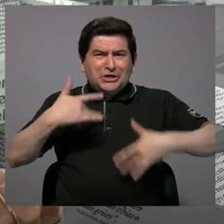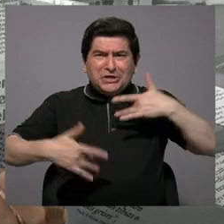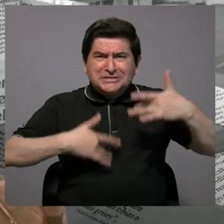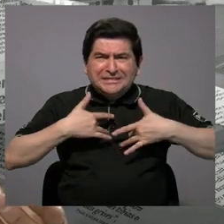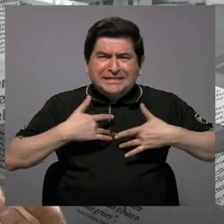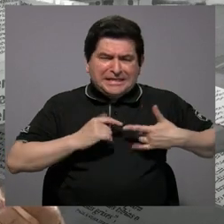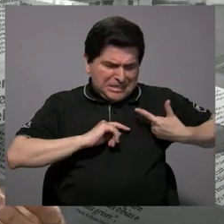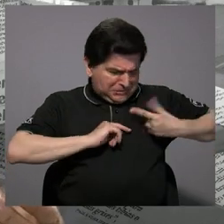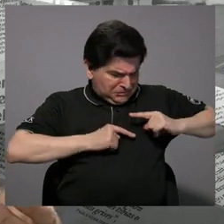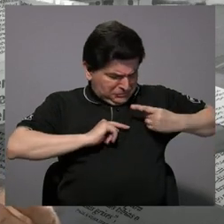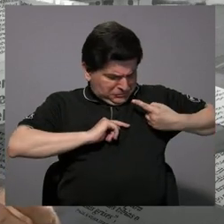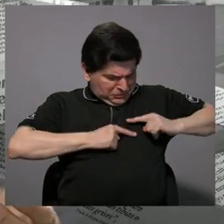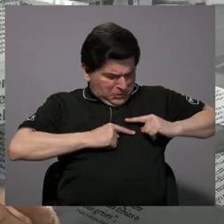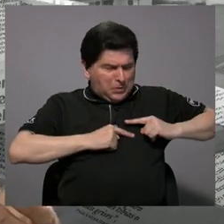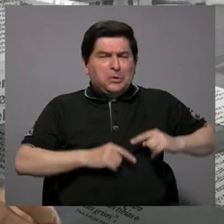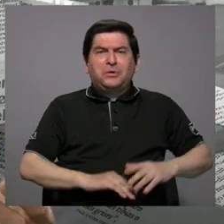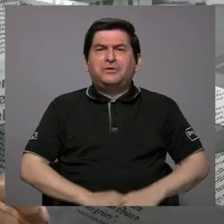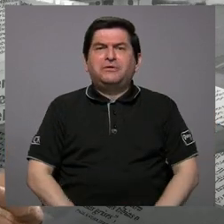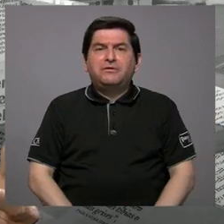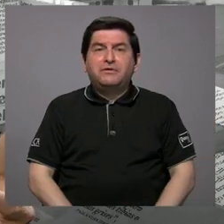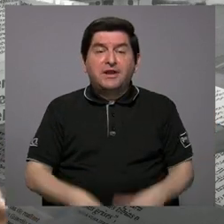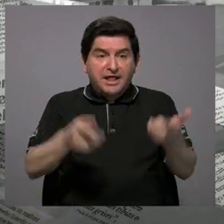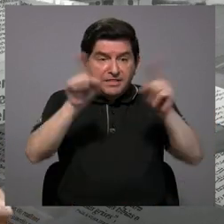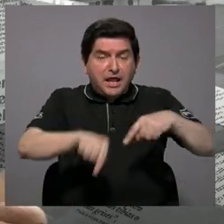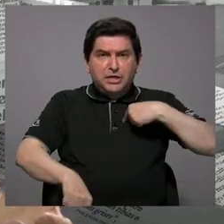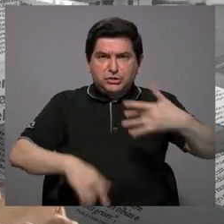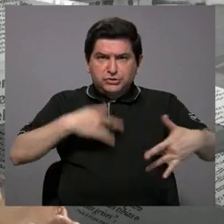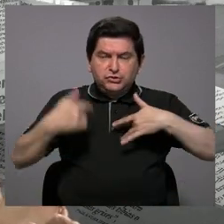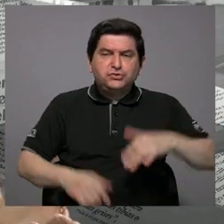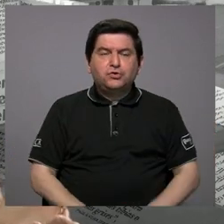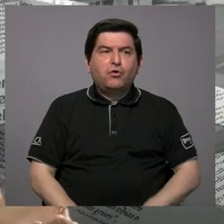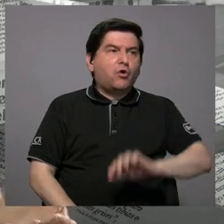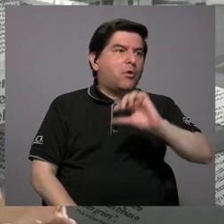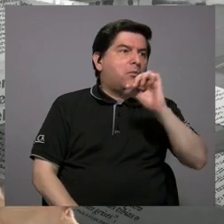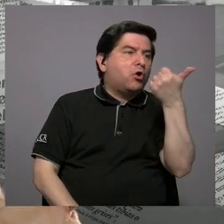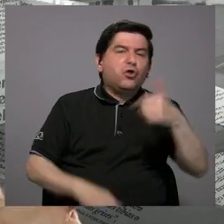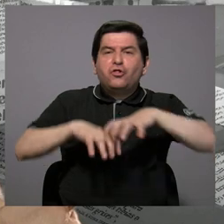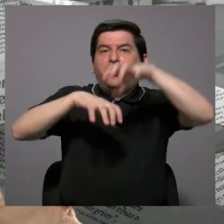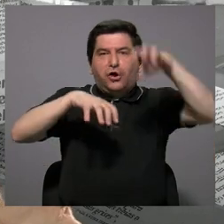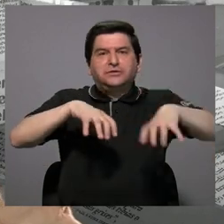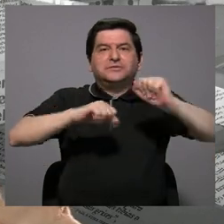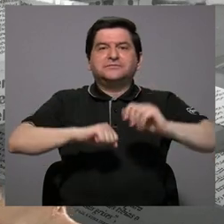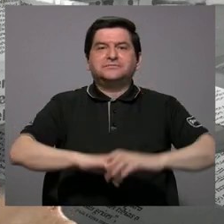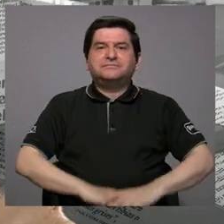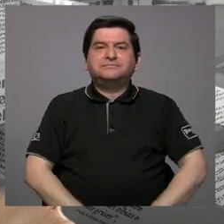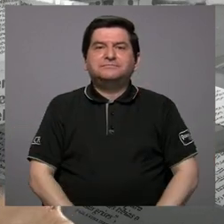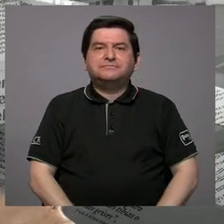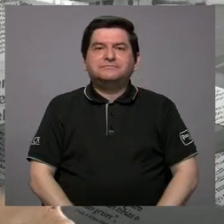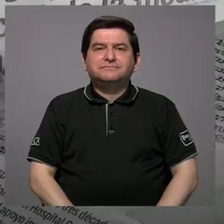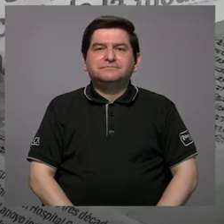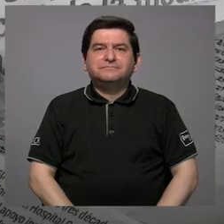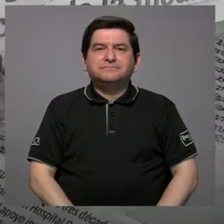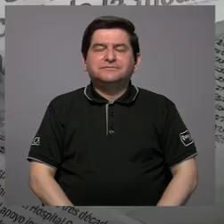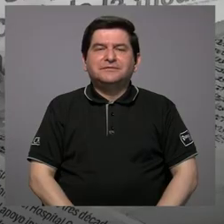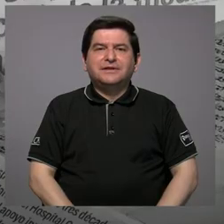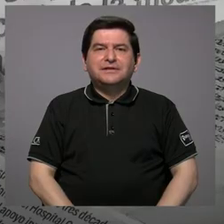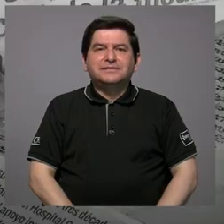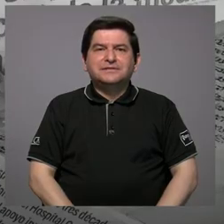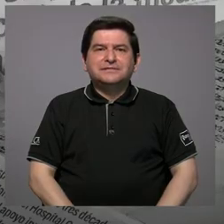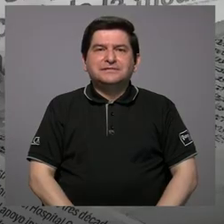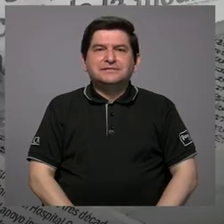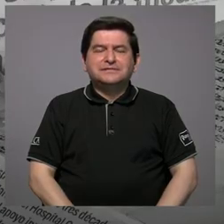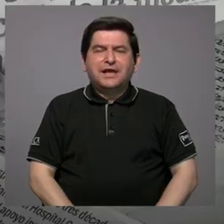un dolor en mi alma, en mi corazón y de hecho, yo me sentía de otro cantón. O sea, ustedes se sentían,